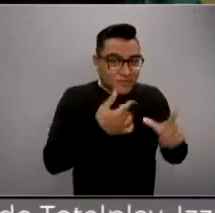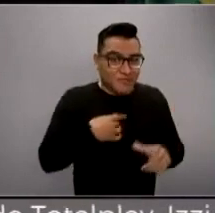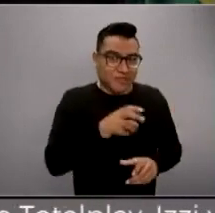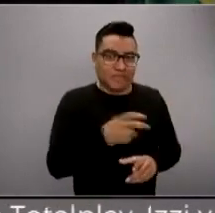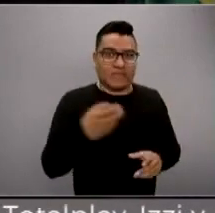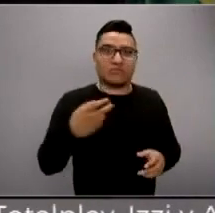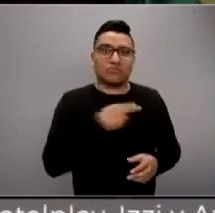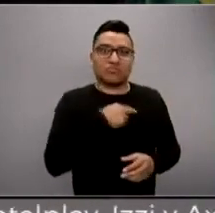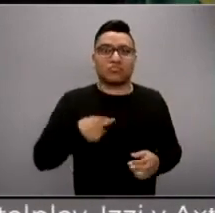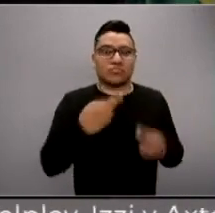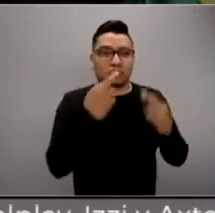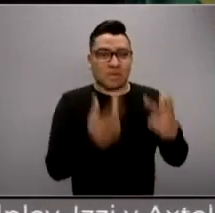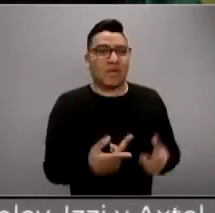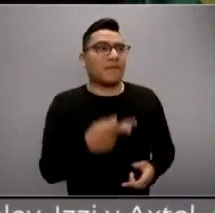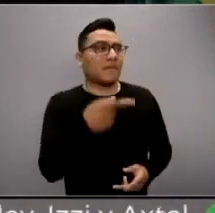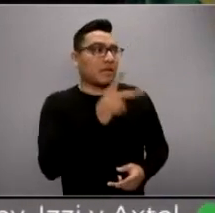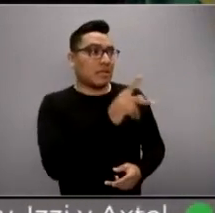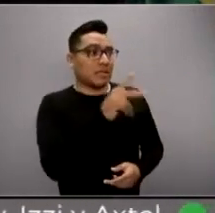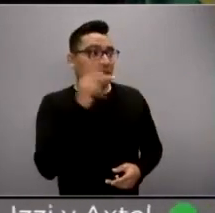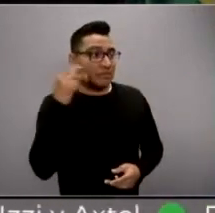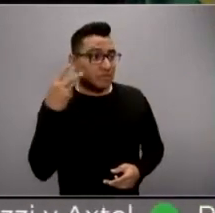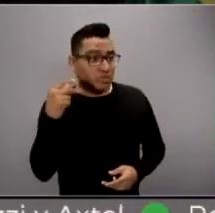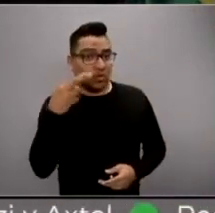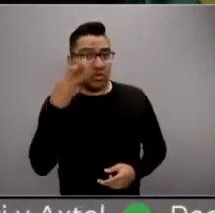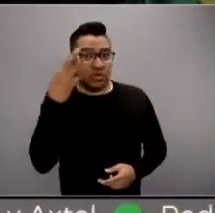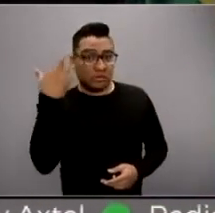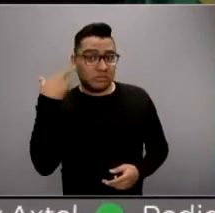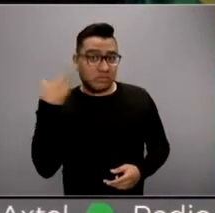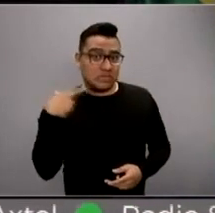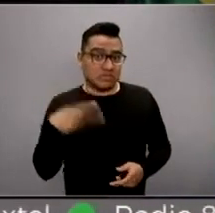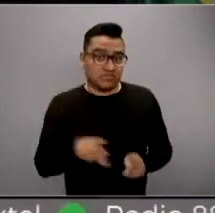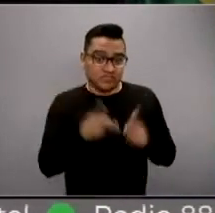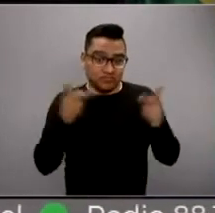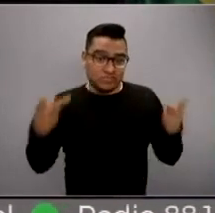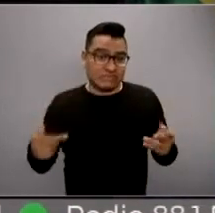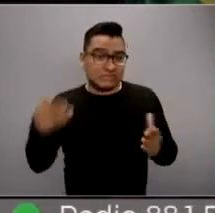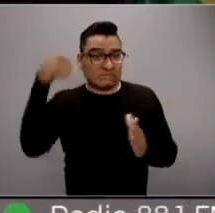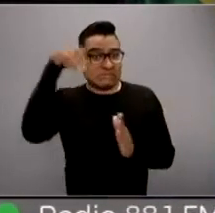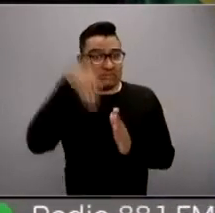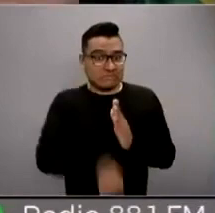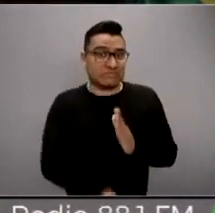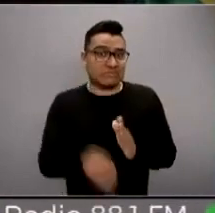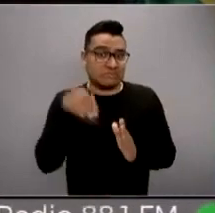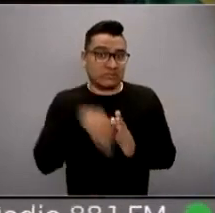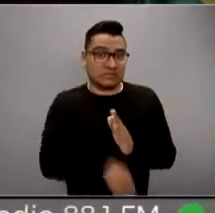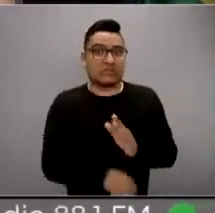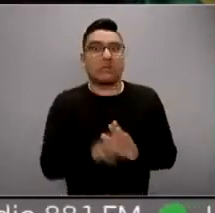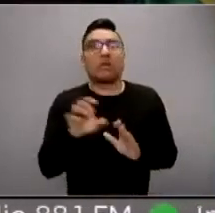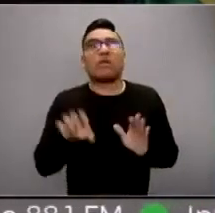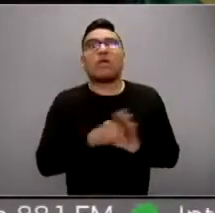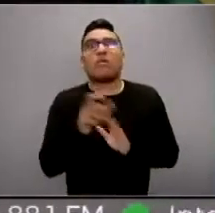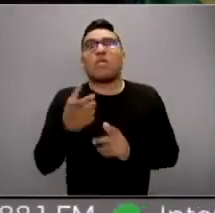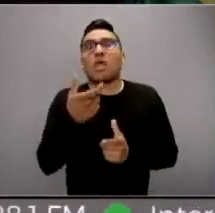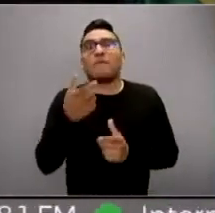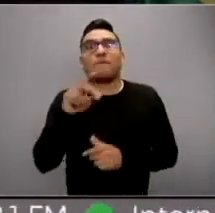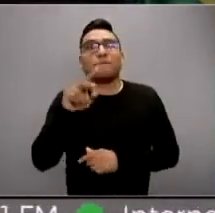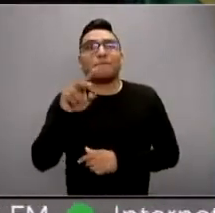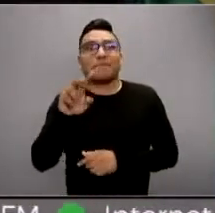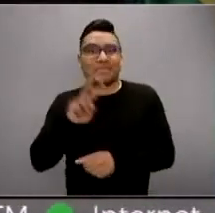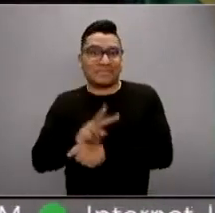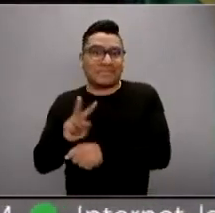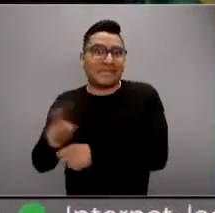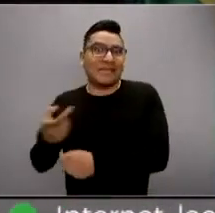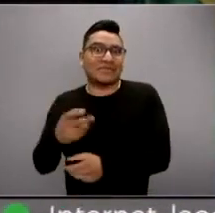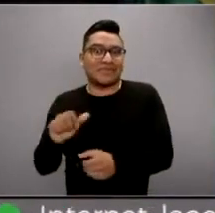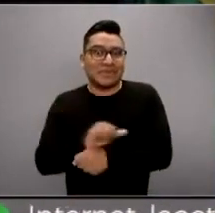y la publicidad y la publicidad y los ingresos en caída. Además, con qué pagas la verificación? Pues si la verificación no es gratis.